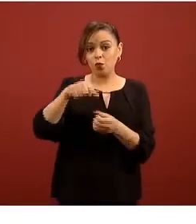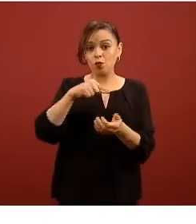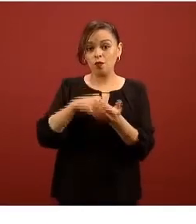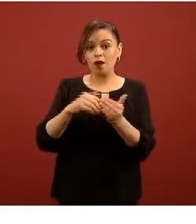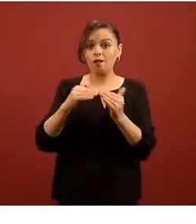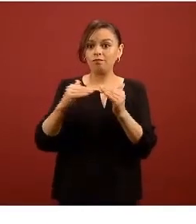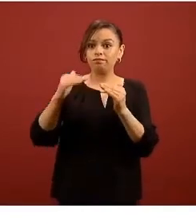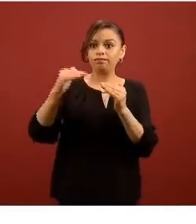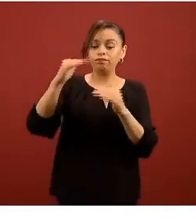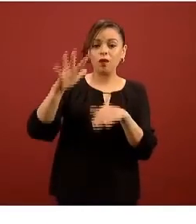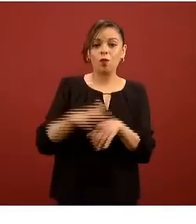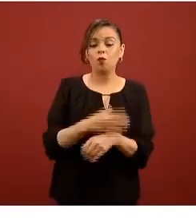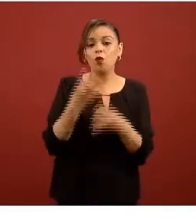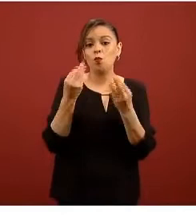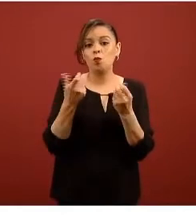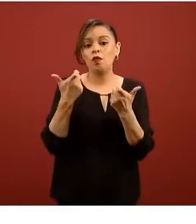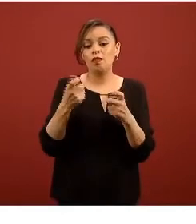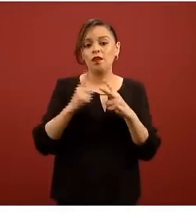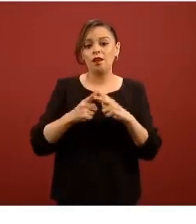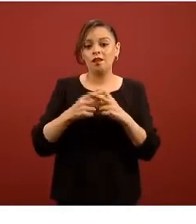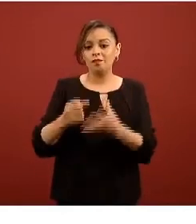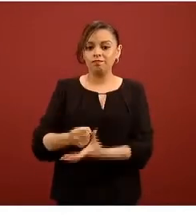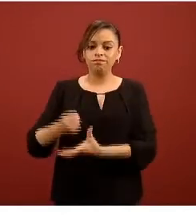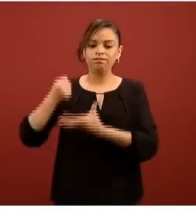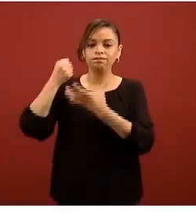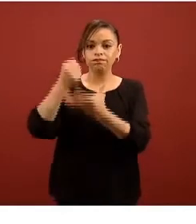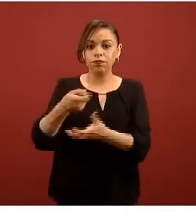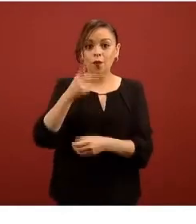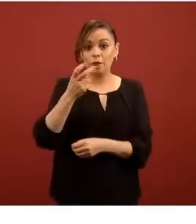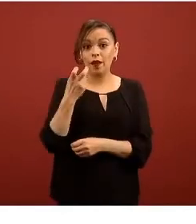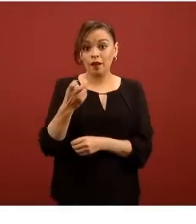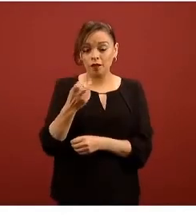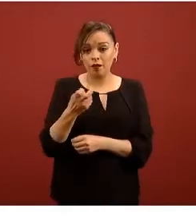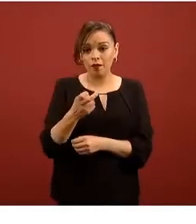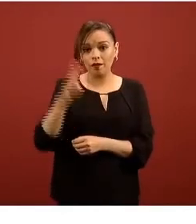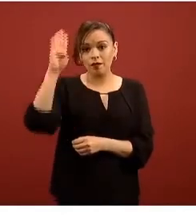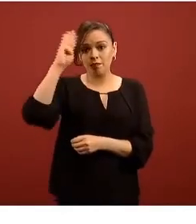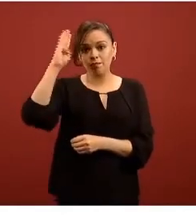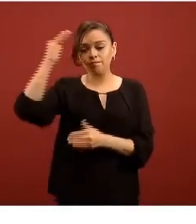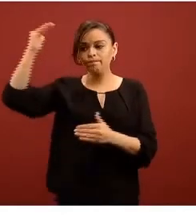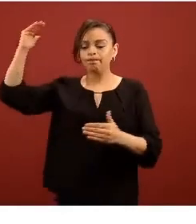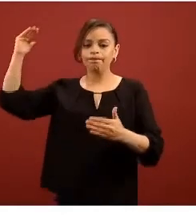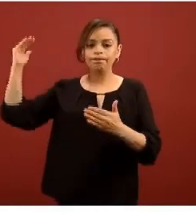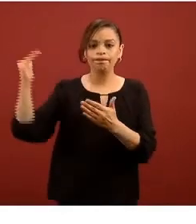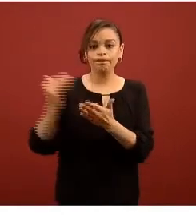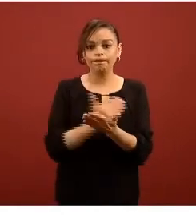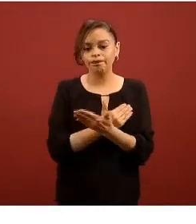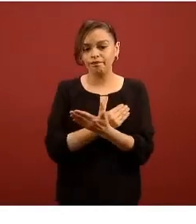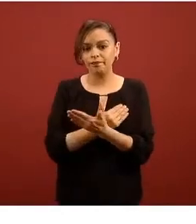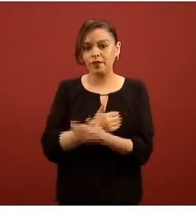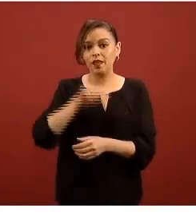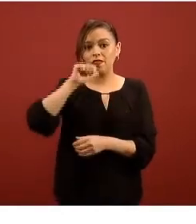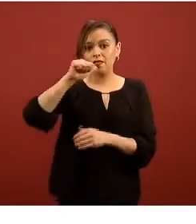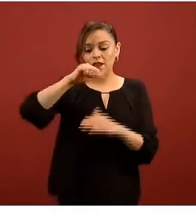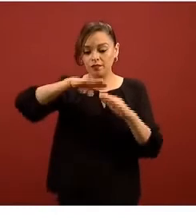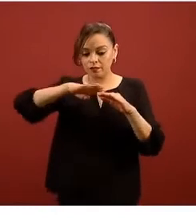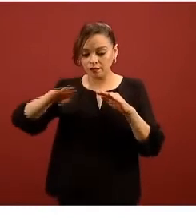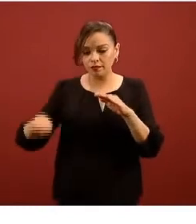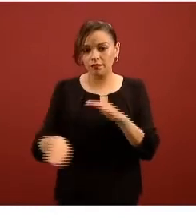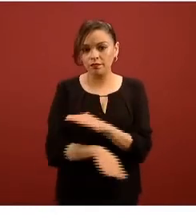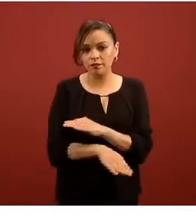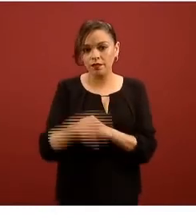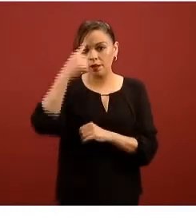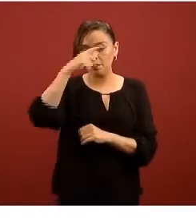con ese mayor gasto el país bajó perdió 16 lugares en eficiencia de innovación y todavía